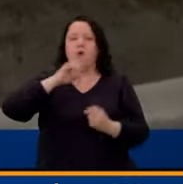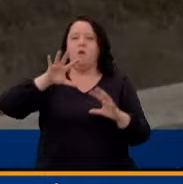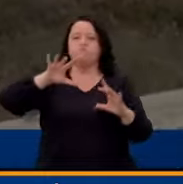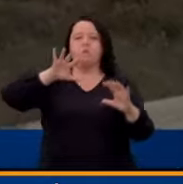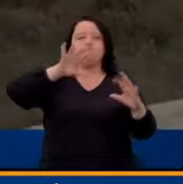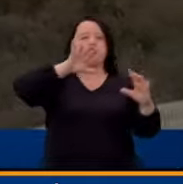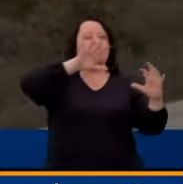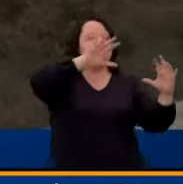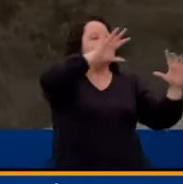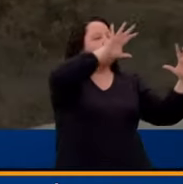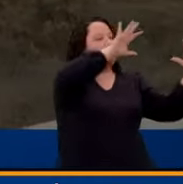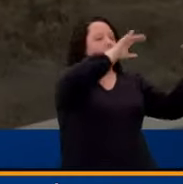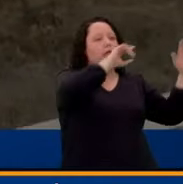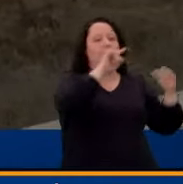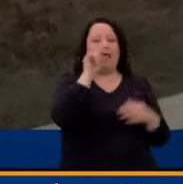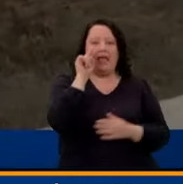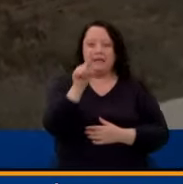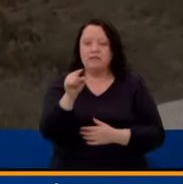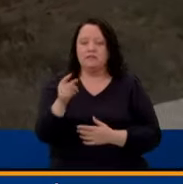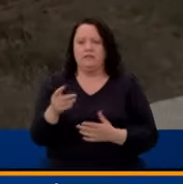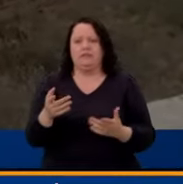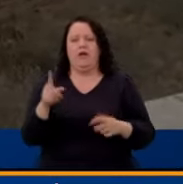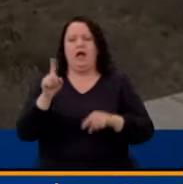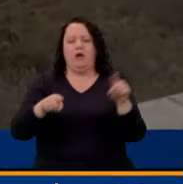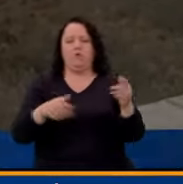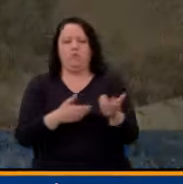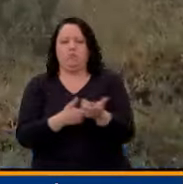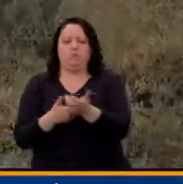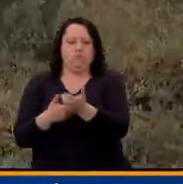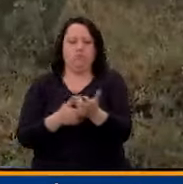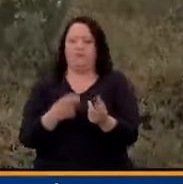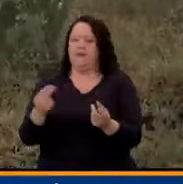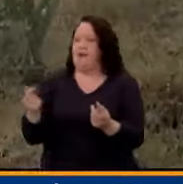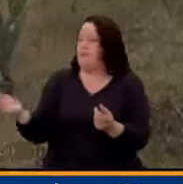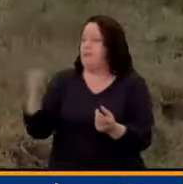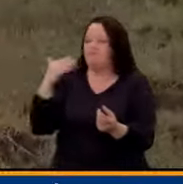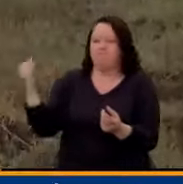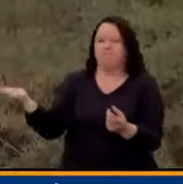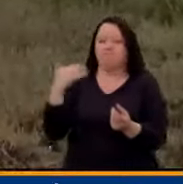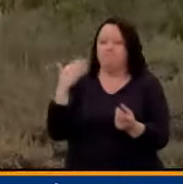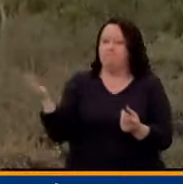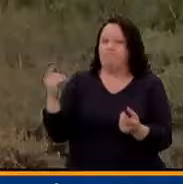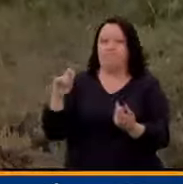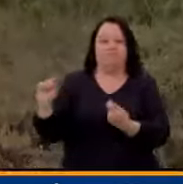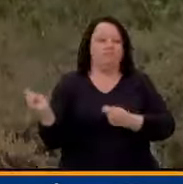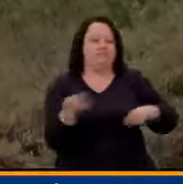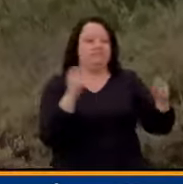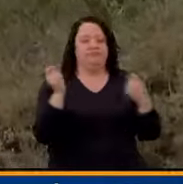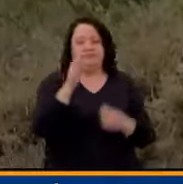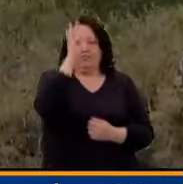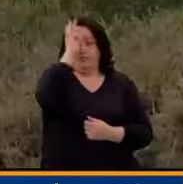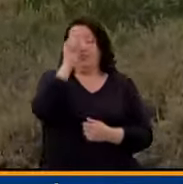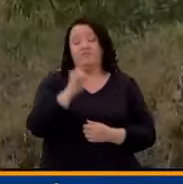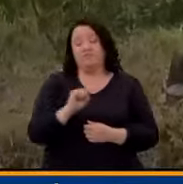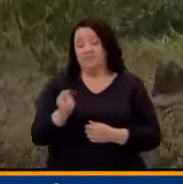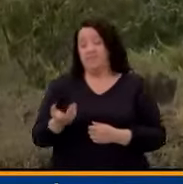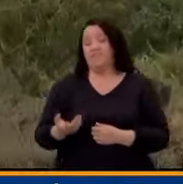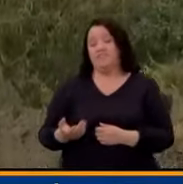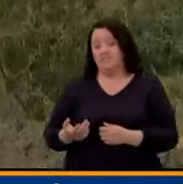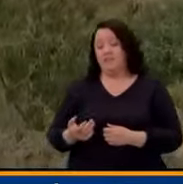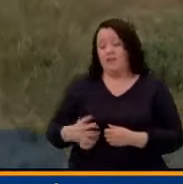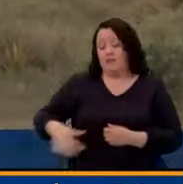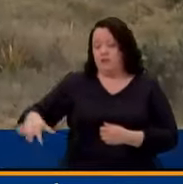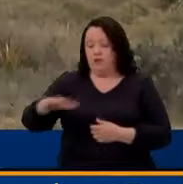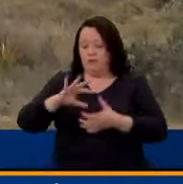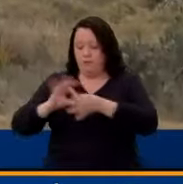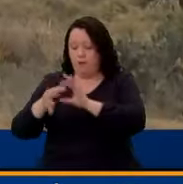eso ha llevado a que incluso algunos bomberos los saquen rápido de la zona y los trasladen a centros asistenciales. Claro que sí, de acuerdo a nuestro puesto de mando